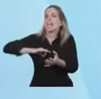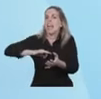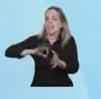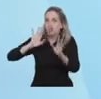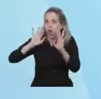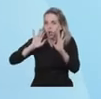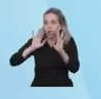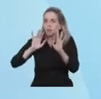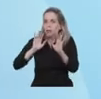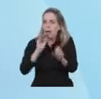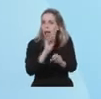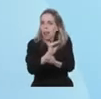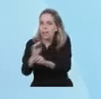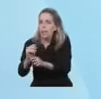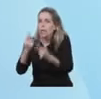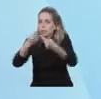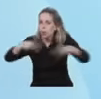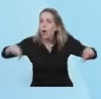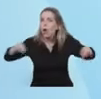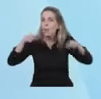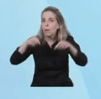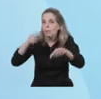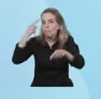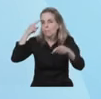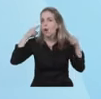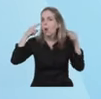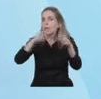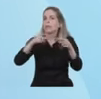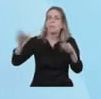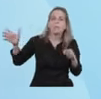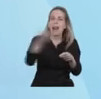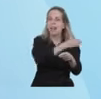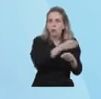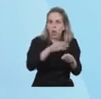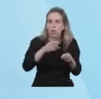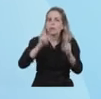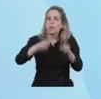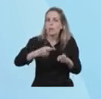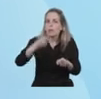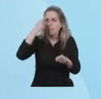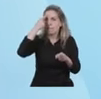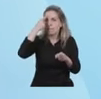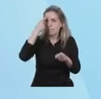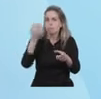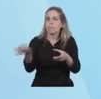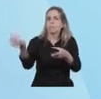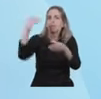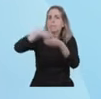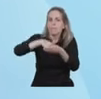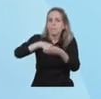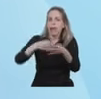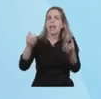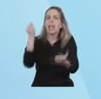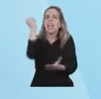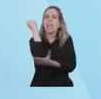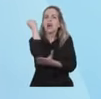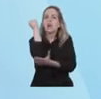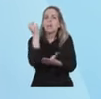que llegue a todos ese crecimiento, lograremos incorporar más sectores a la reactivación.